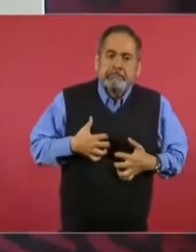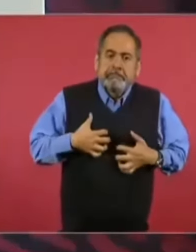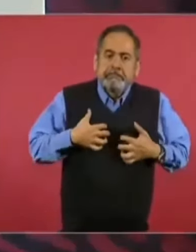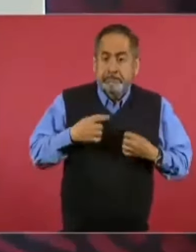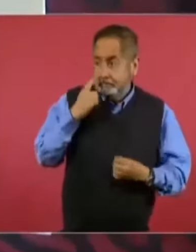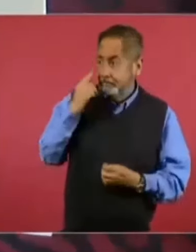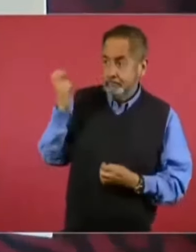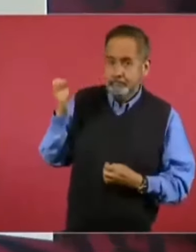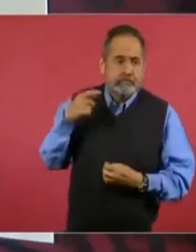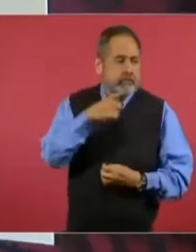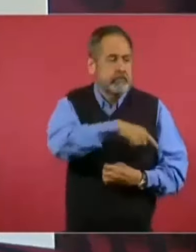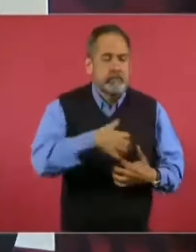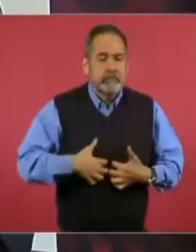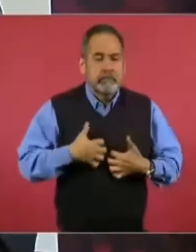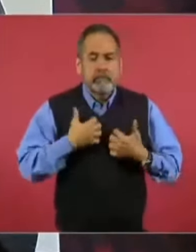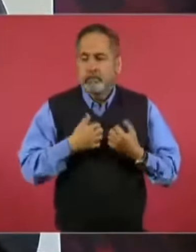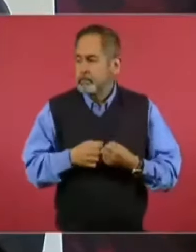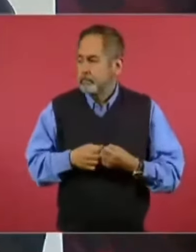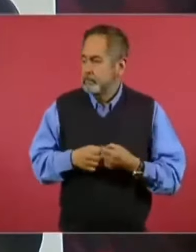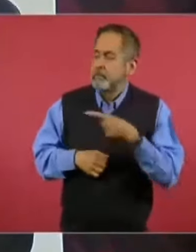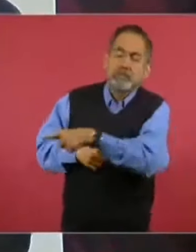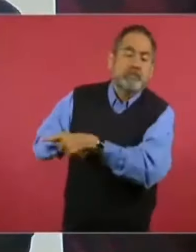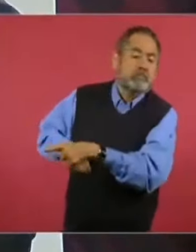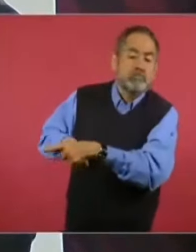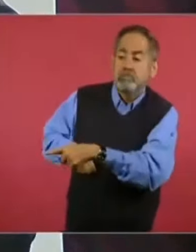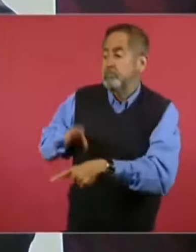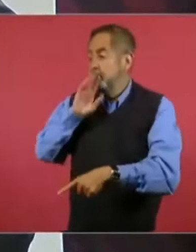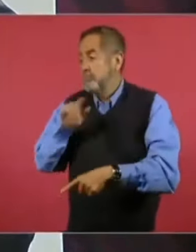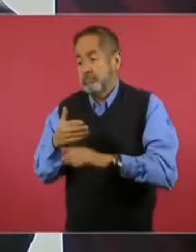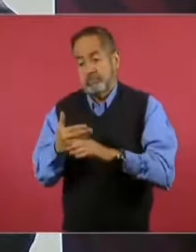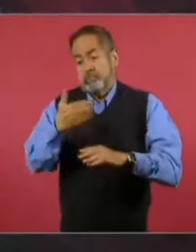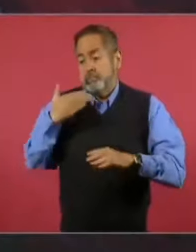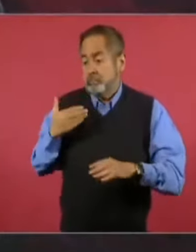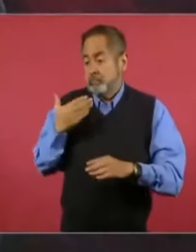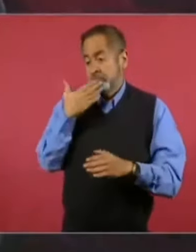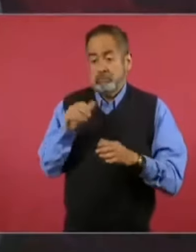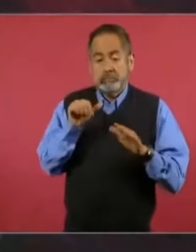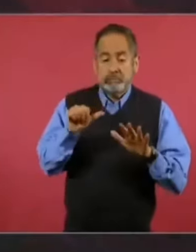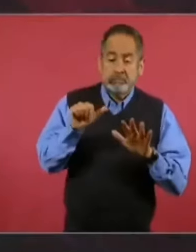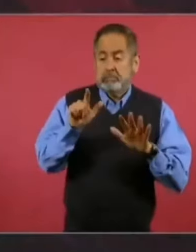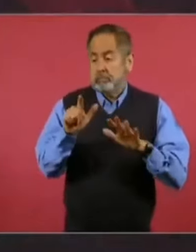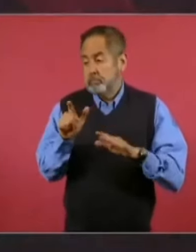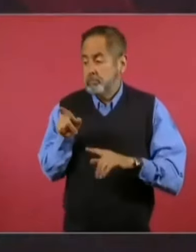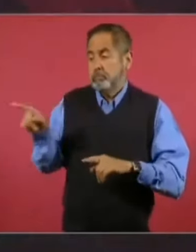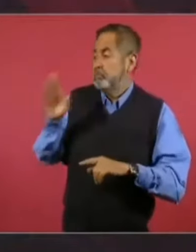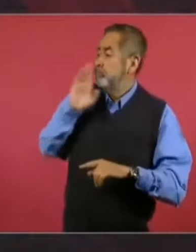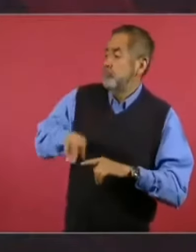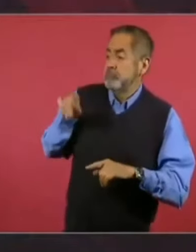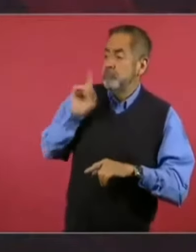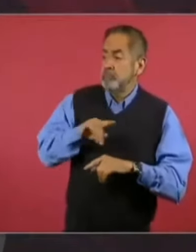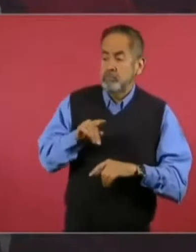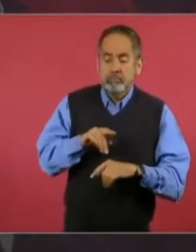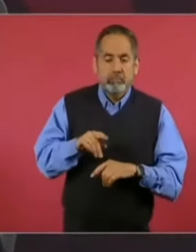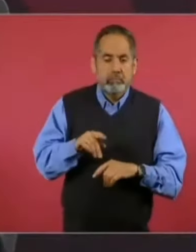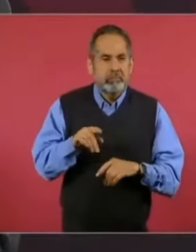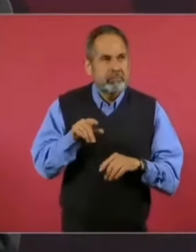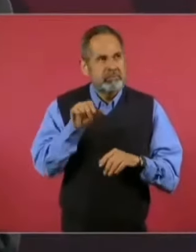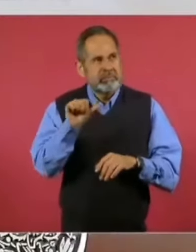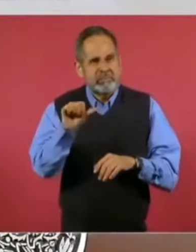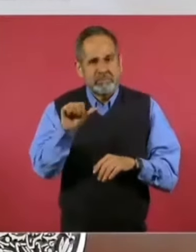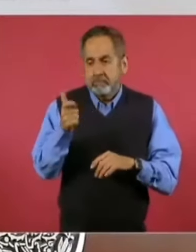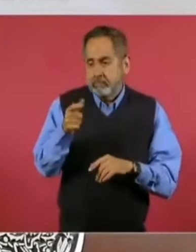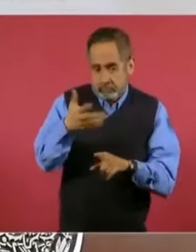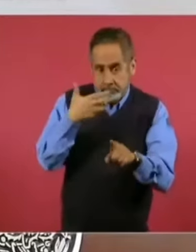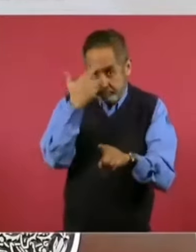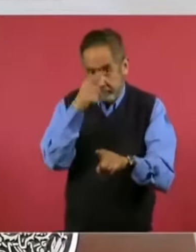Y le echan la culpa porque había llegado hasta 16, como